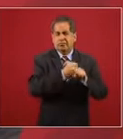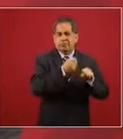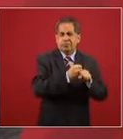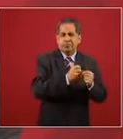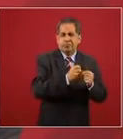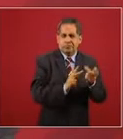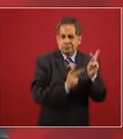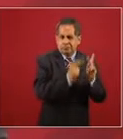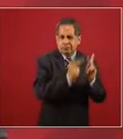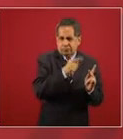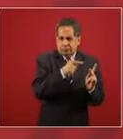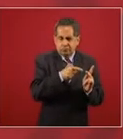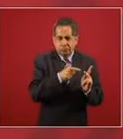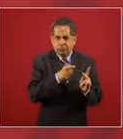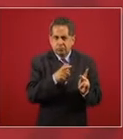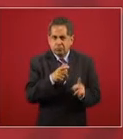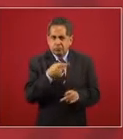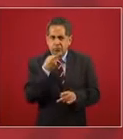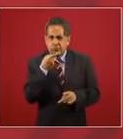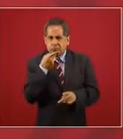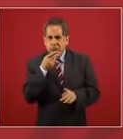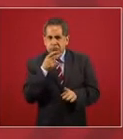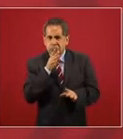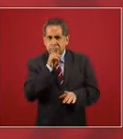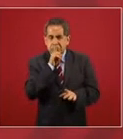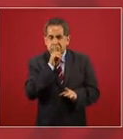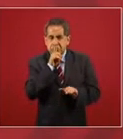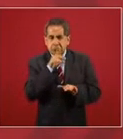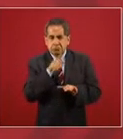porque ahí